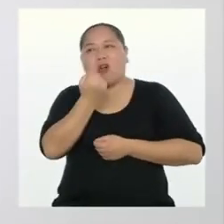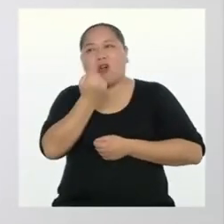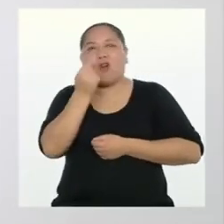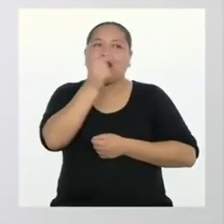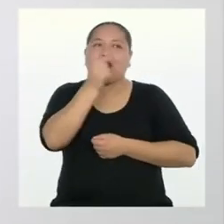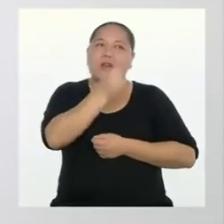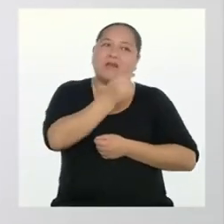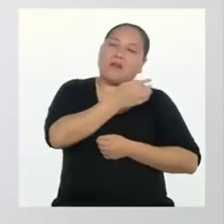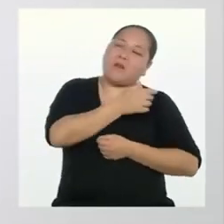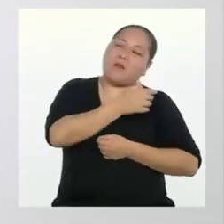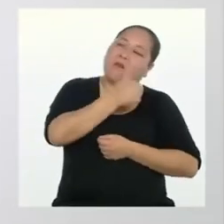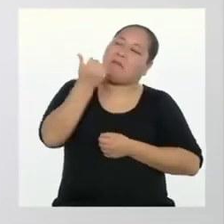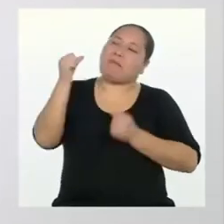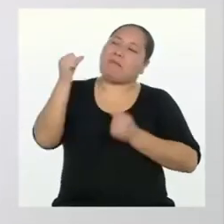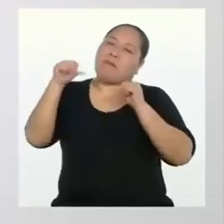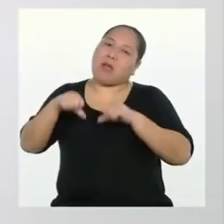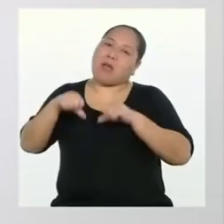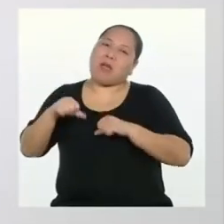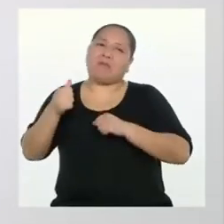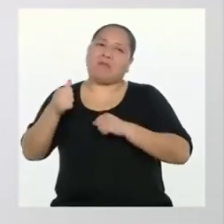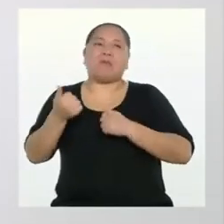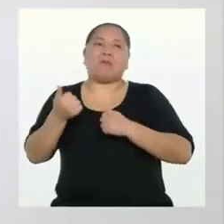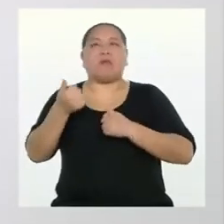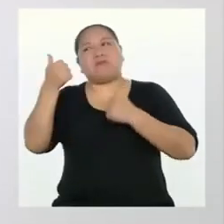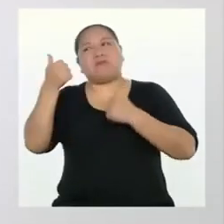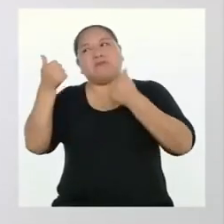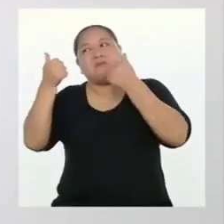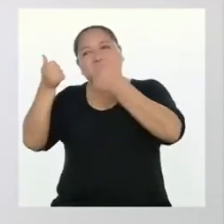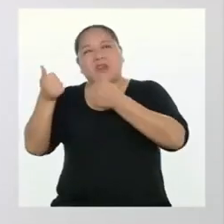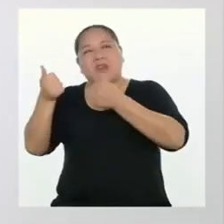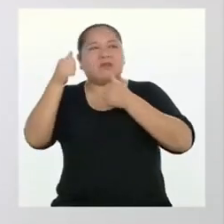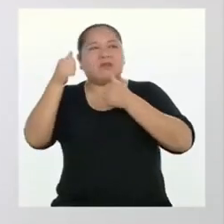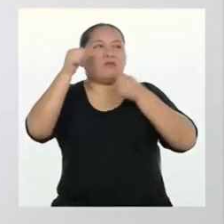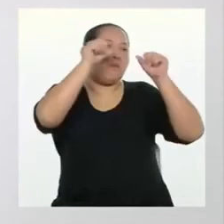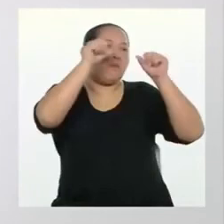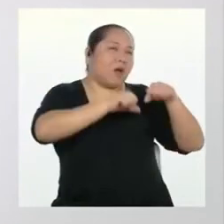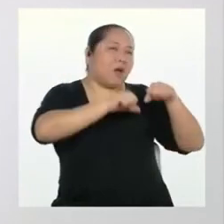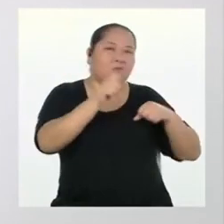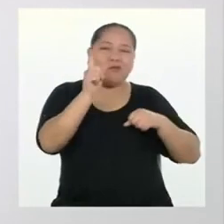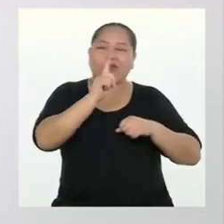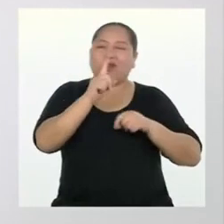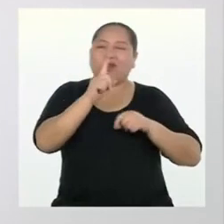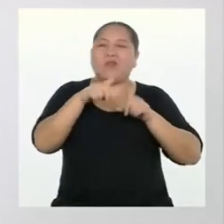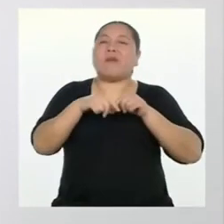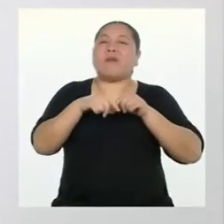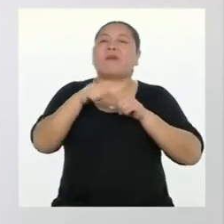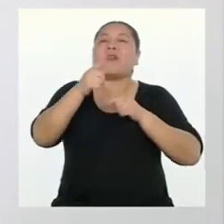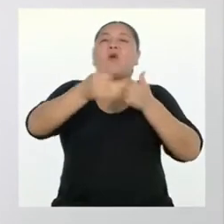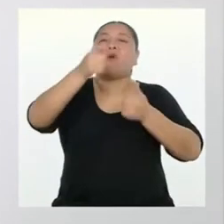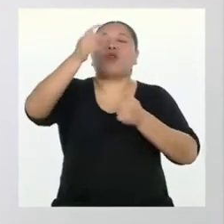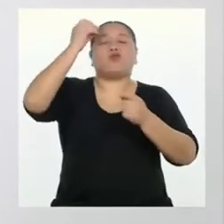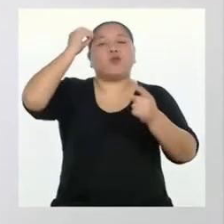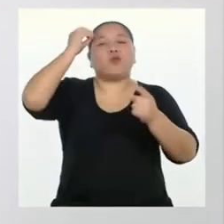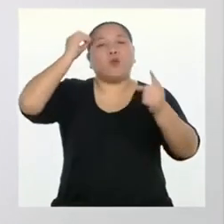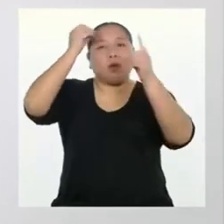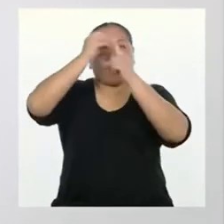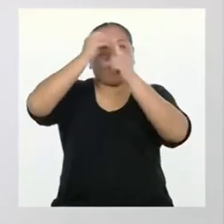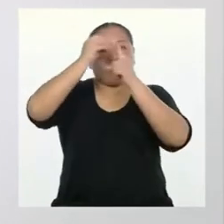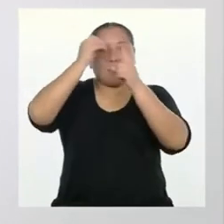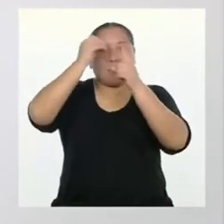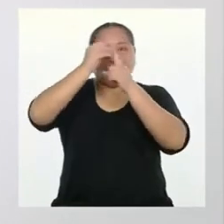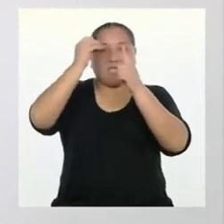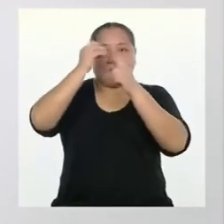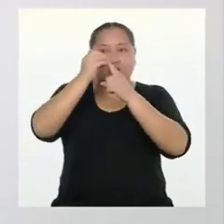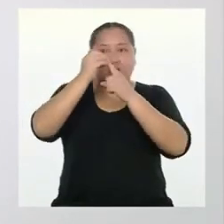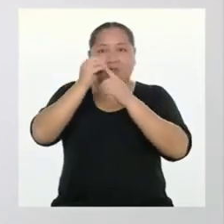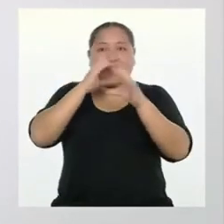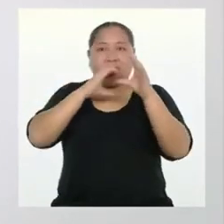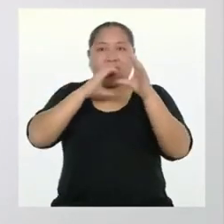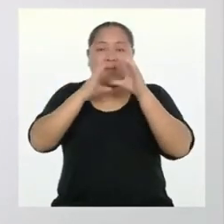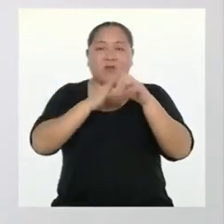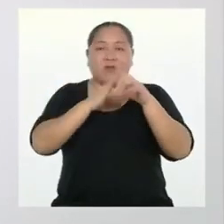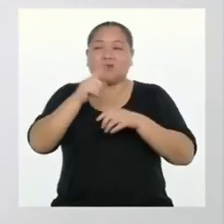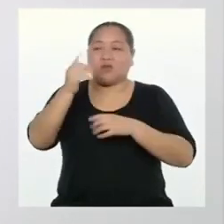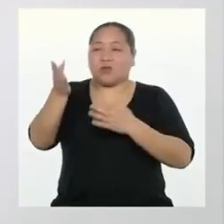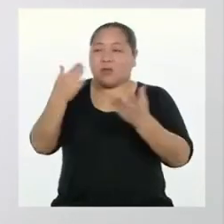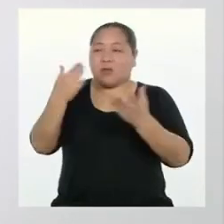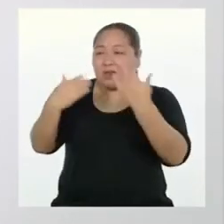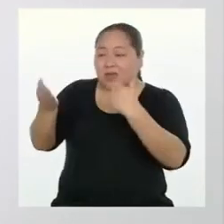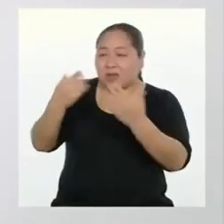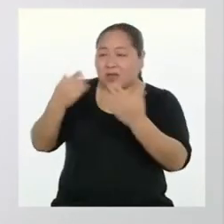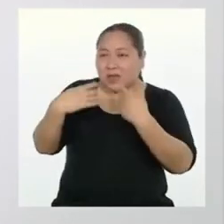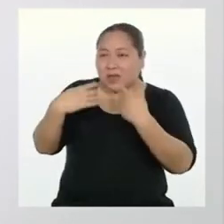peor. Todo depende de cuál es tu propósito comunicativo. Si quieres llamar la atención de tu